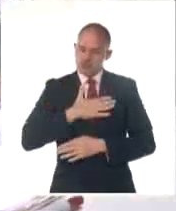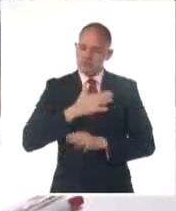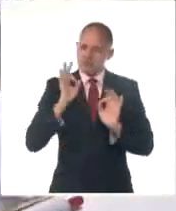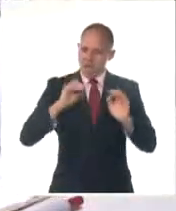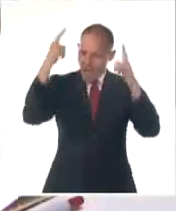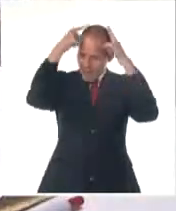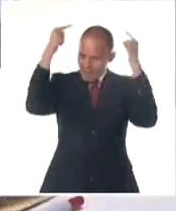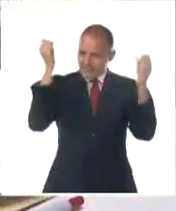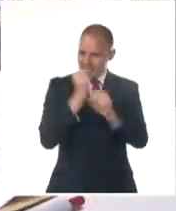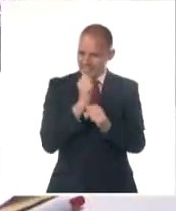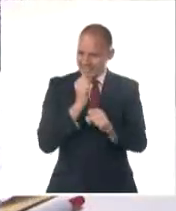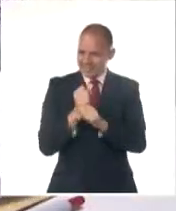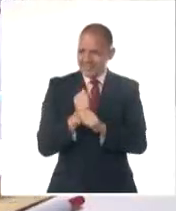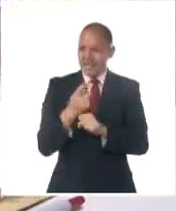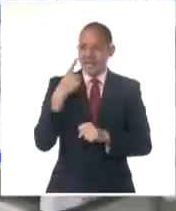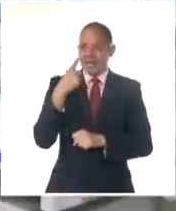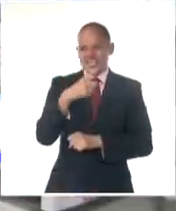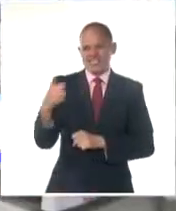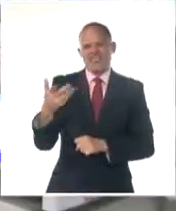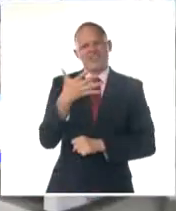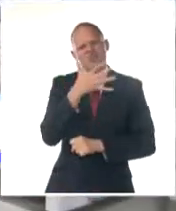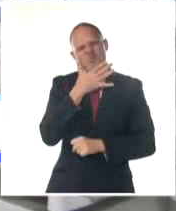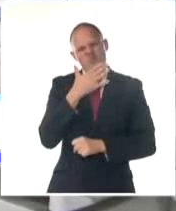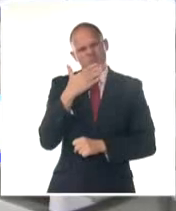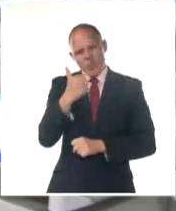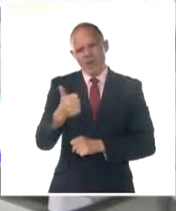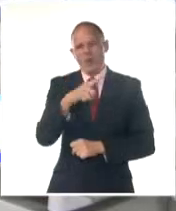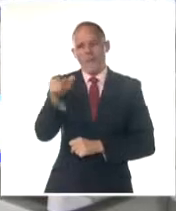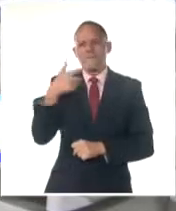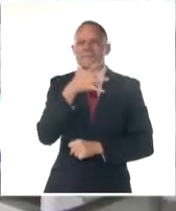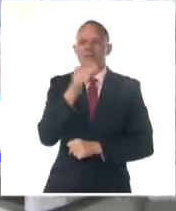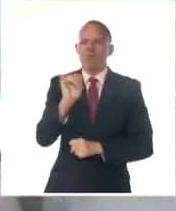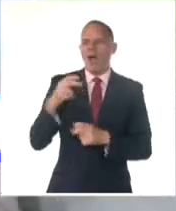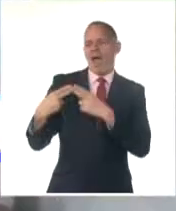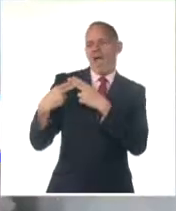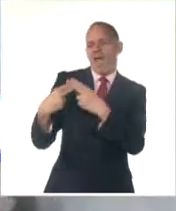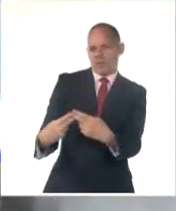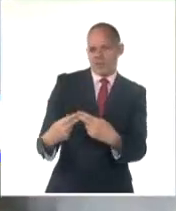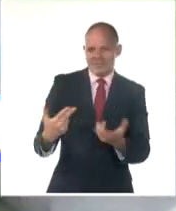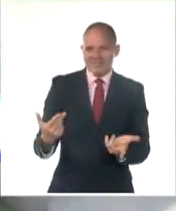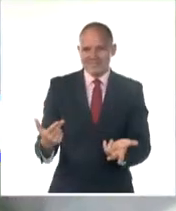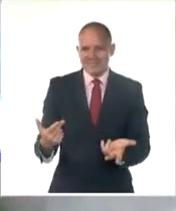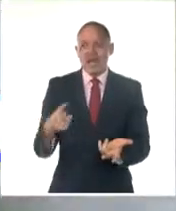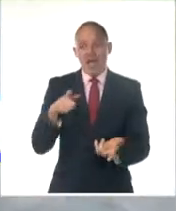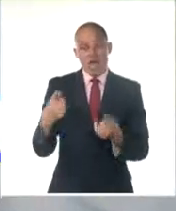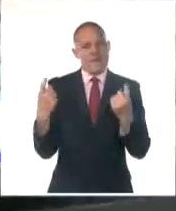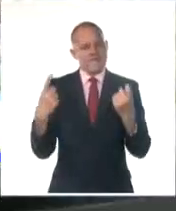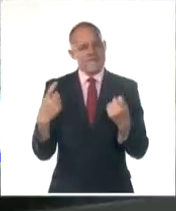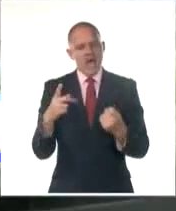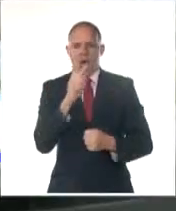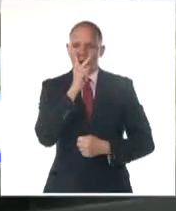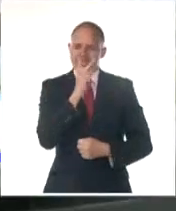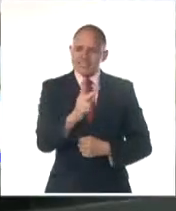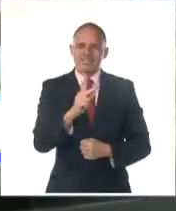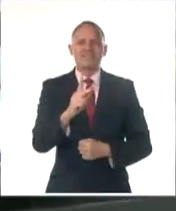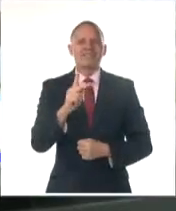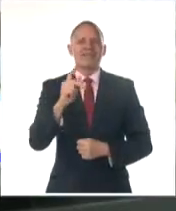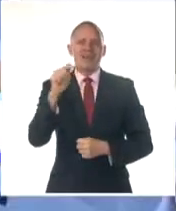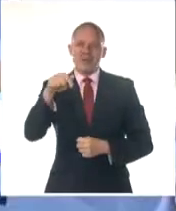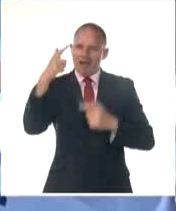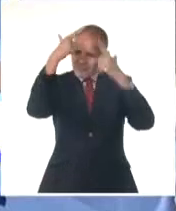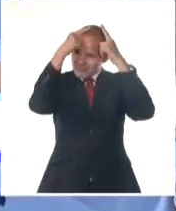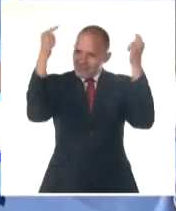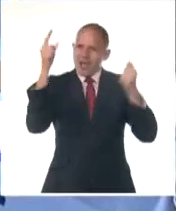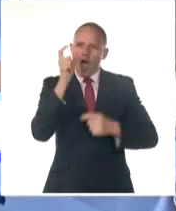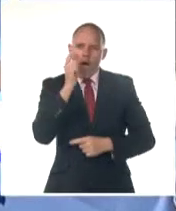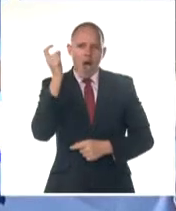Heroínas y héroes de la resistencia creativa en Cuba son, entre muchos imprescindibles, las enfermeras y enfermeros de